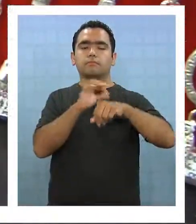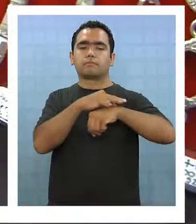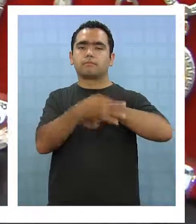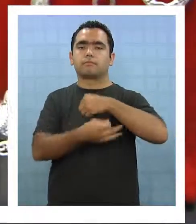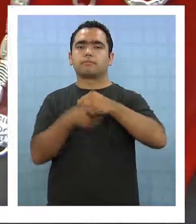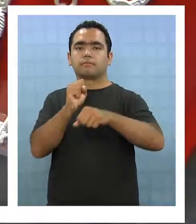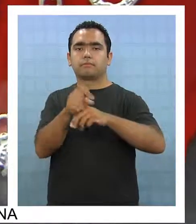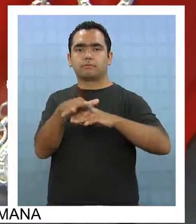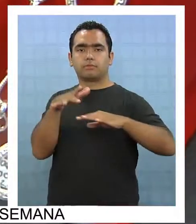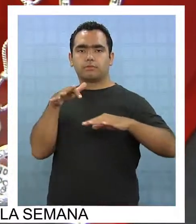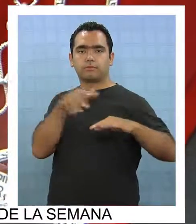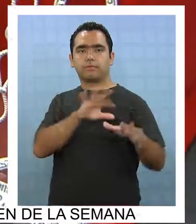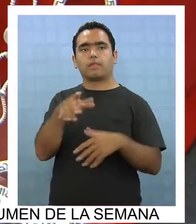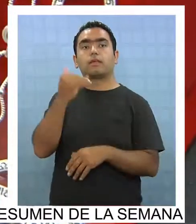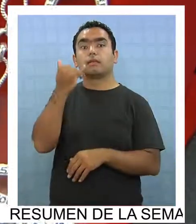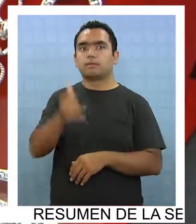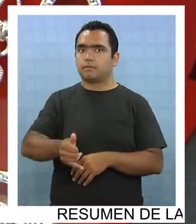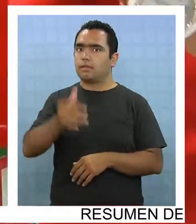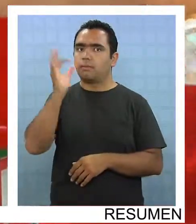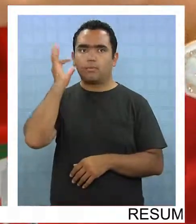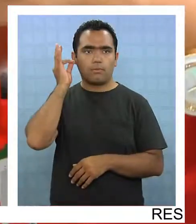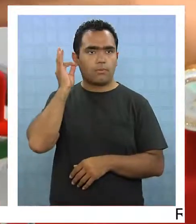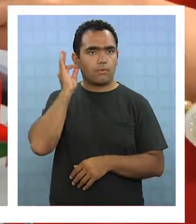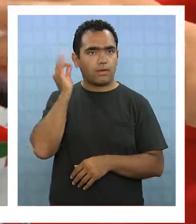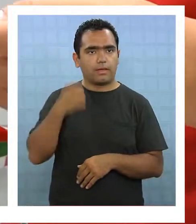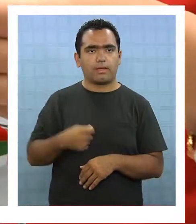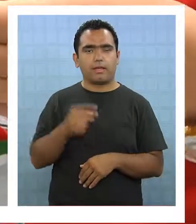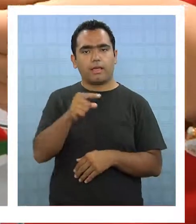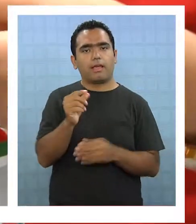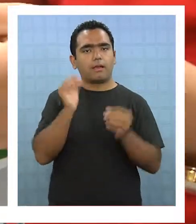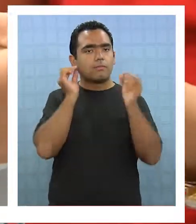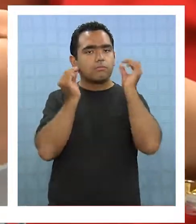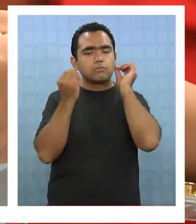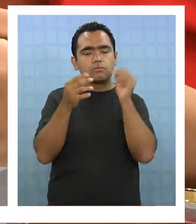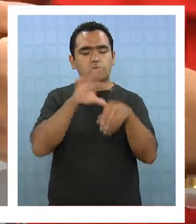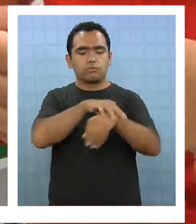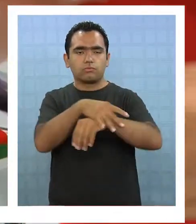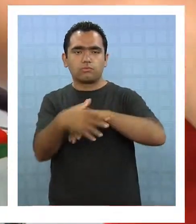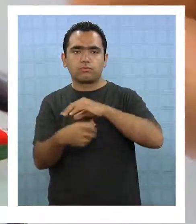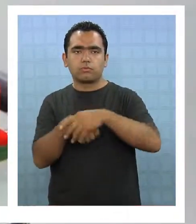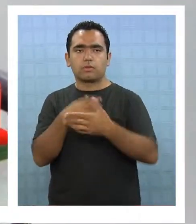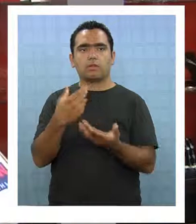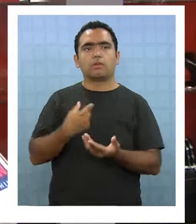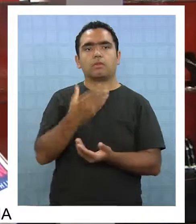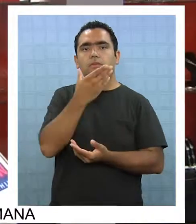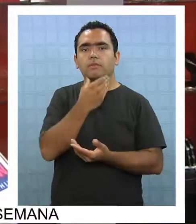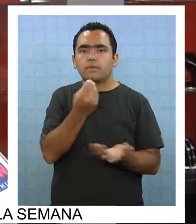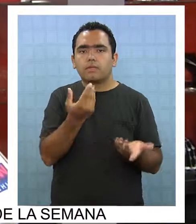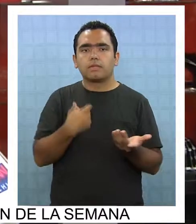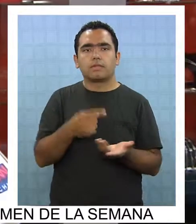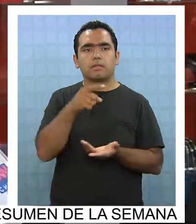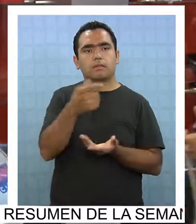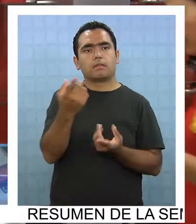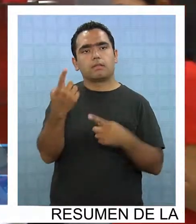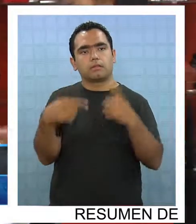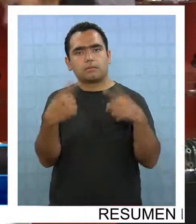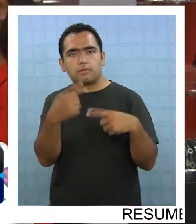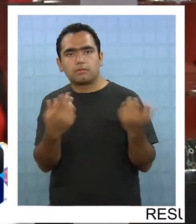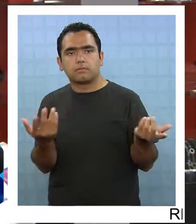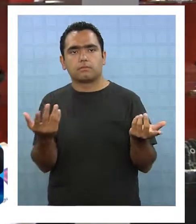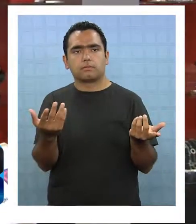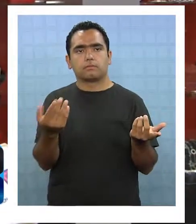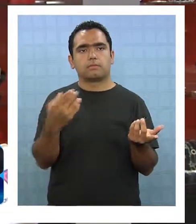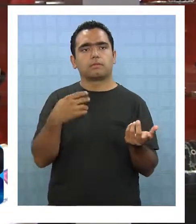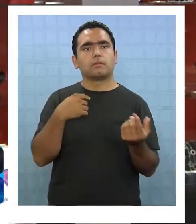joyas. Los clientes mayoritarios son las mujeres, siempre buscan todo lo que son juegos, igual manejamos cosas muy bonitas en cristal zaroski, circones,